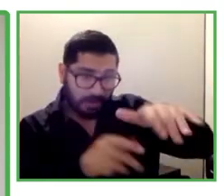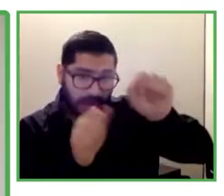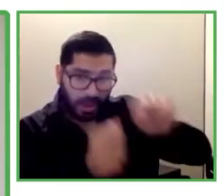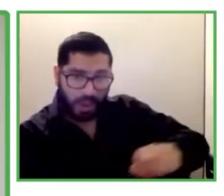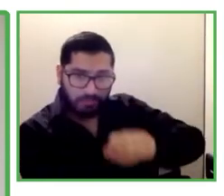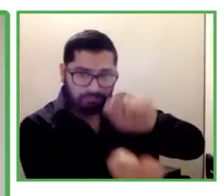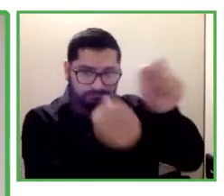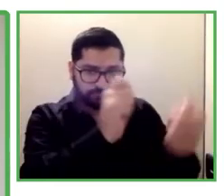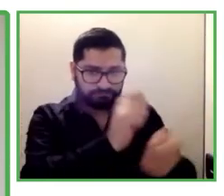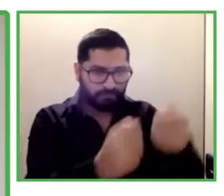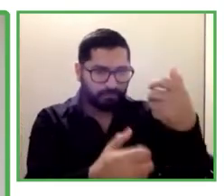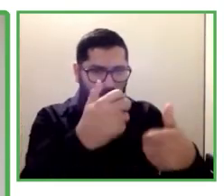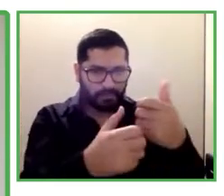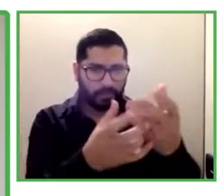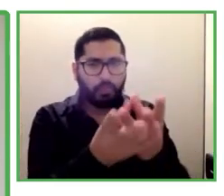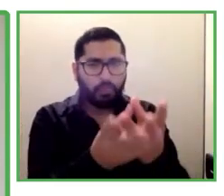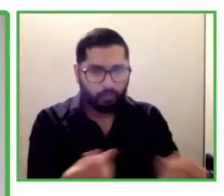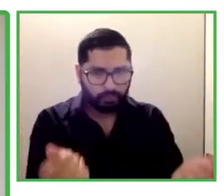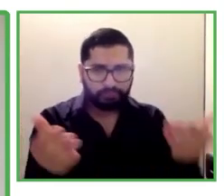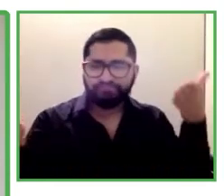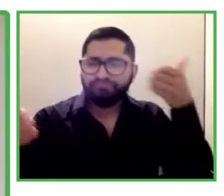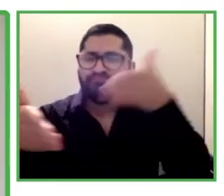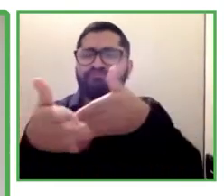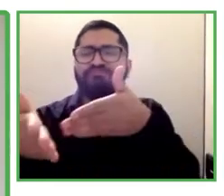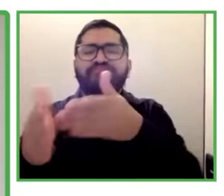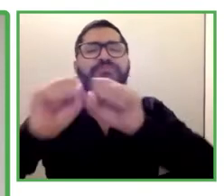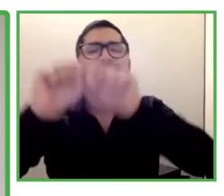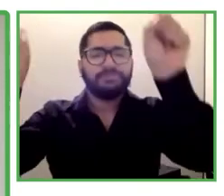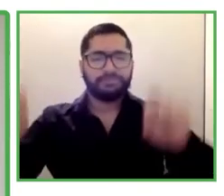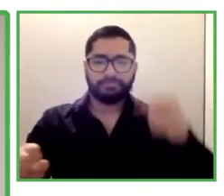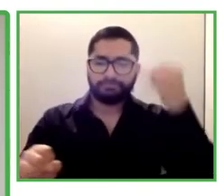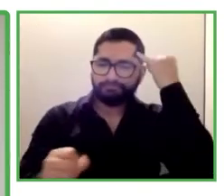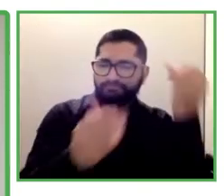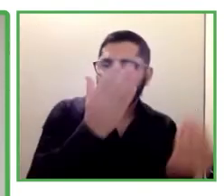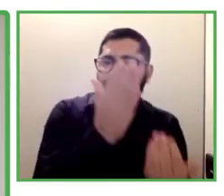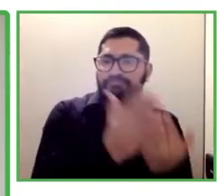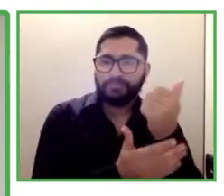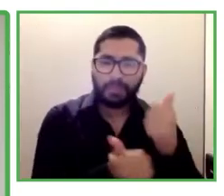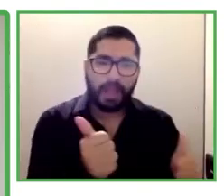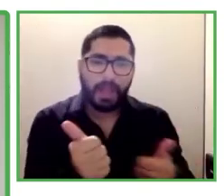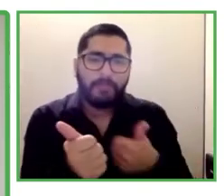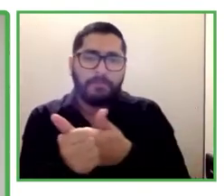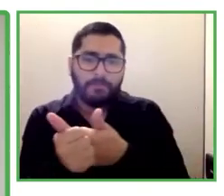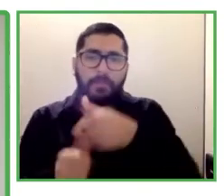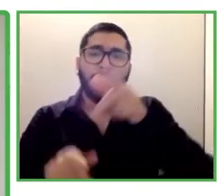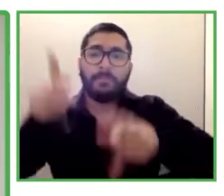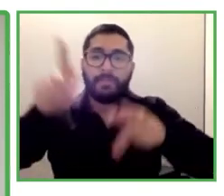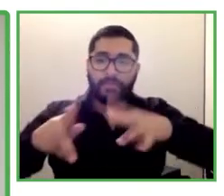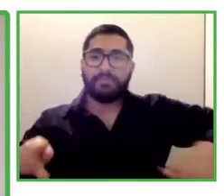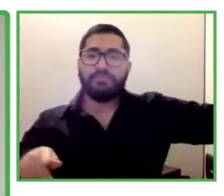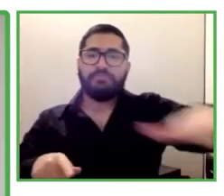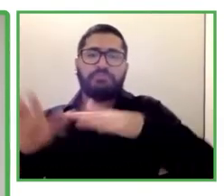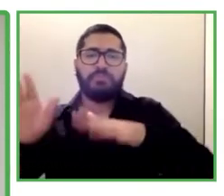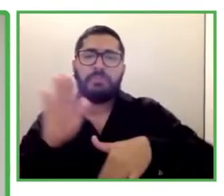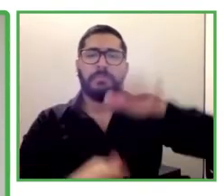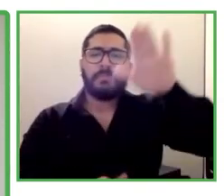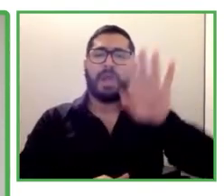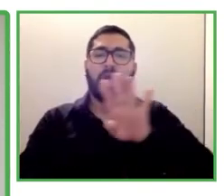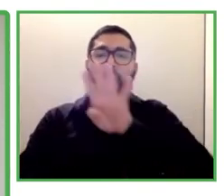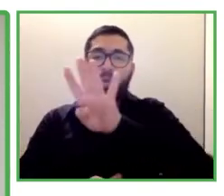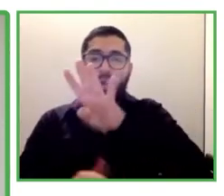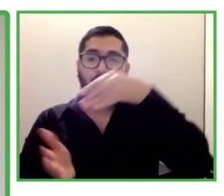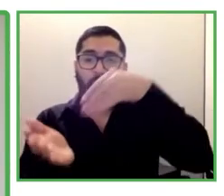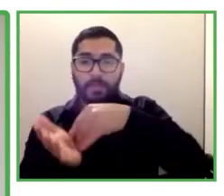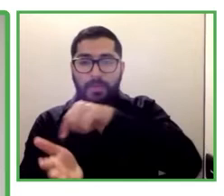conectamos y entregamos apoyo a casi 4.000 de estos emprendedores sociales en 90 países de todo el